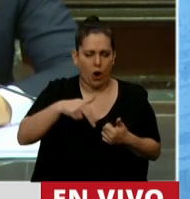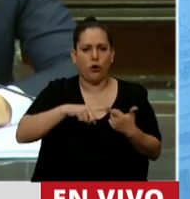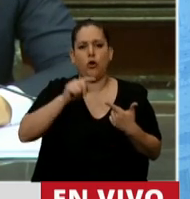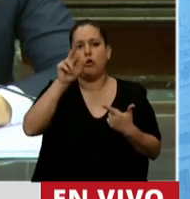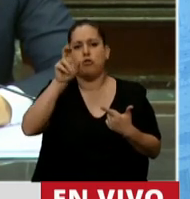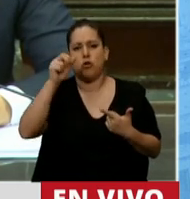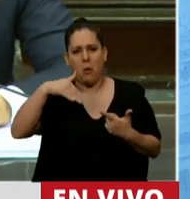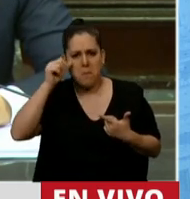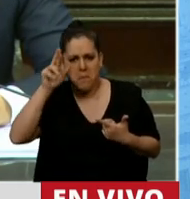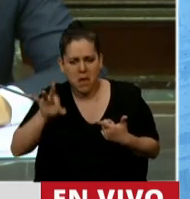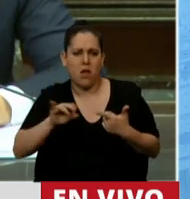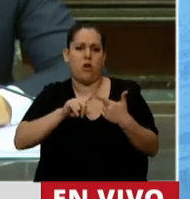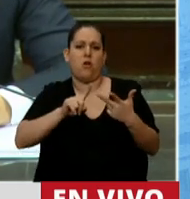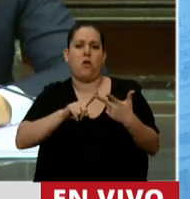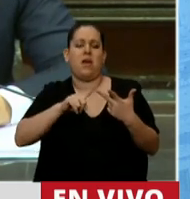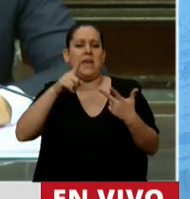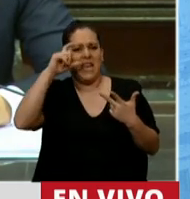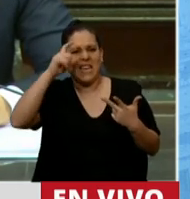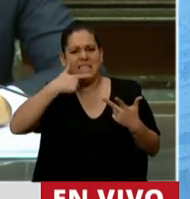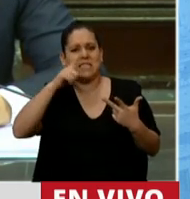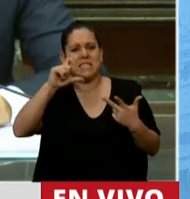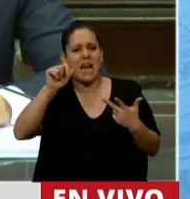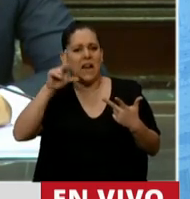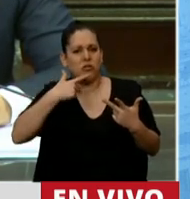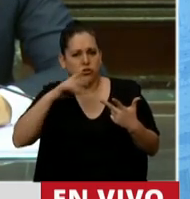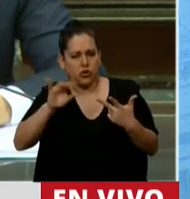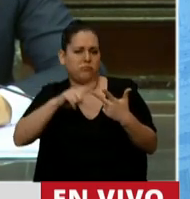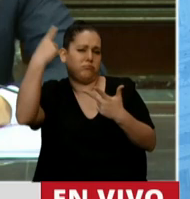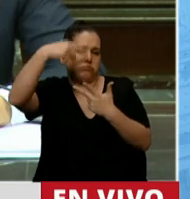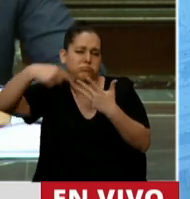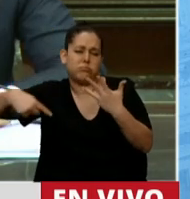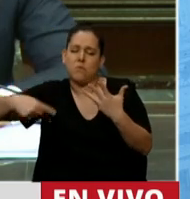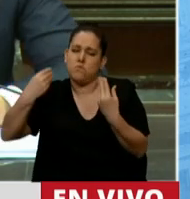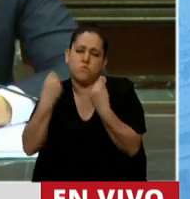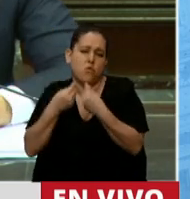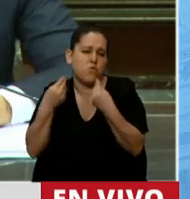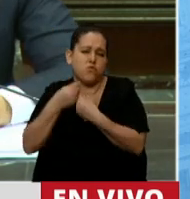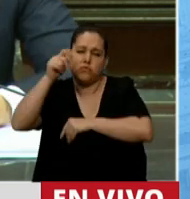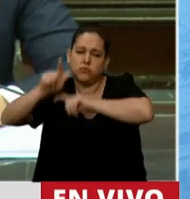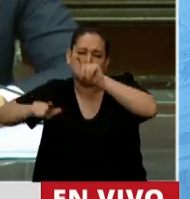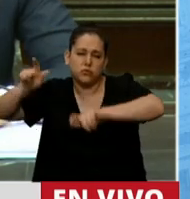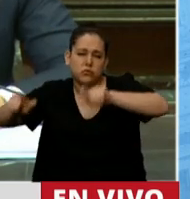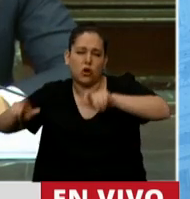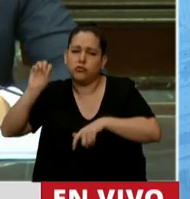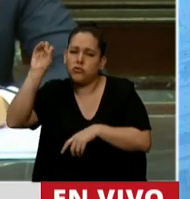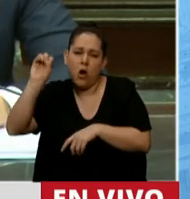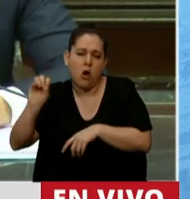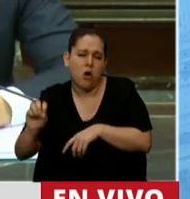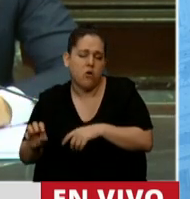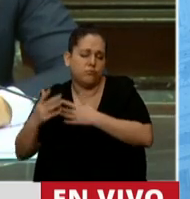Romero, Facundo Escalzo, Luis Espinosa, Seferino Nadal, muchísimos, muchísimos nombres